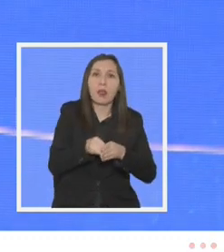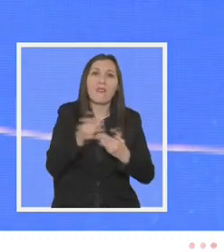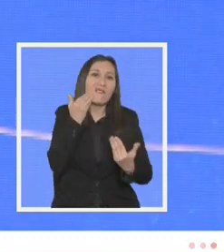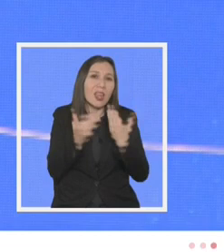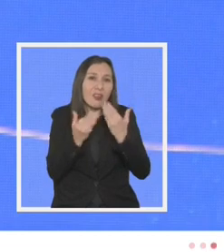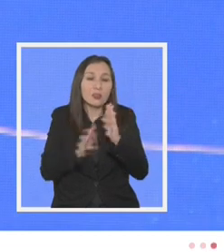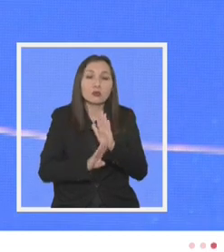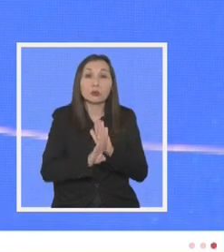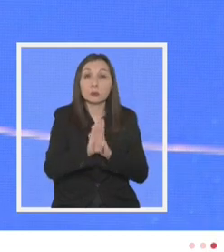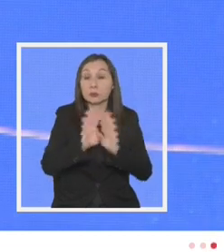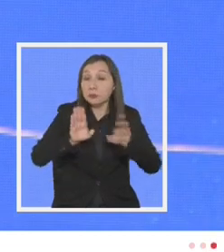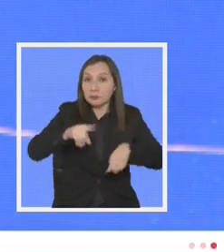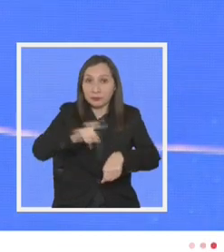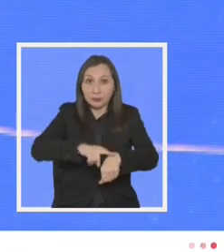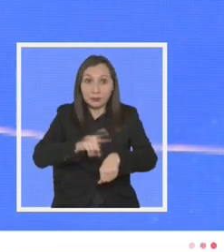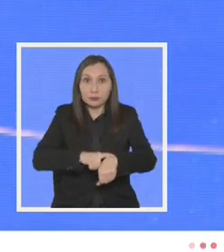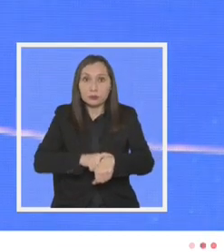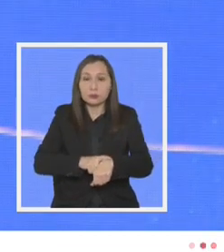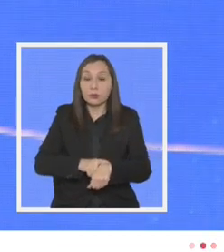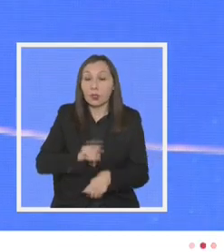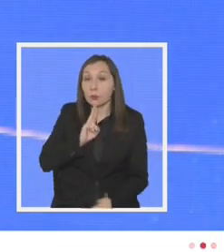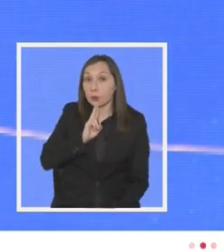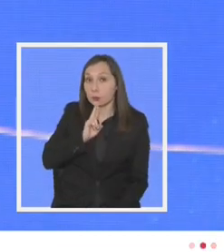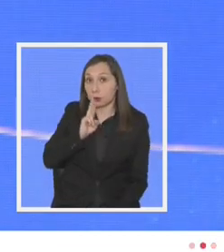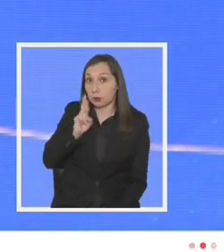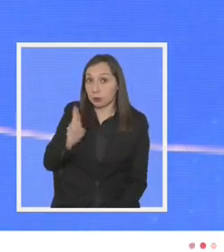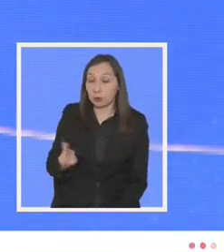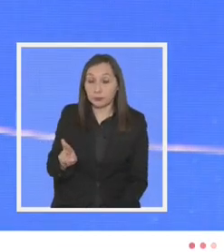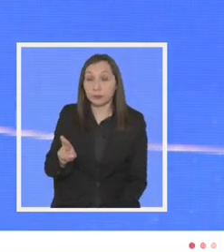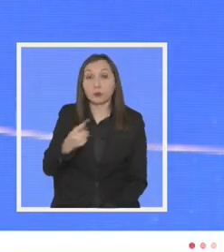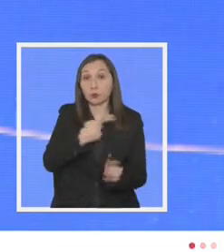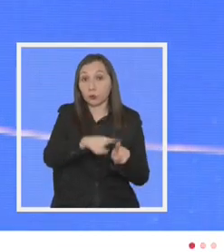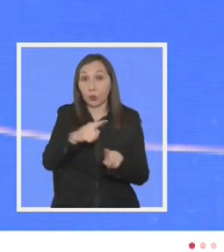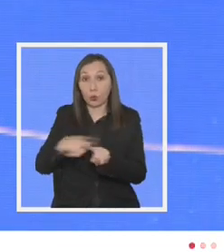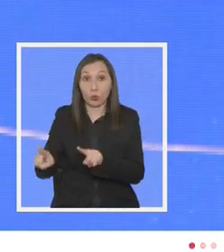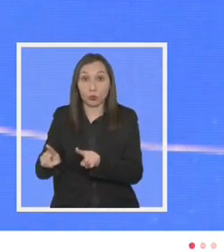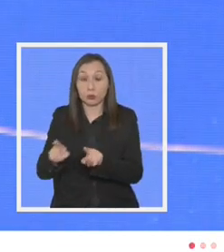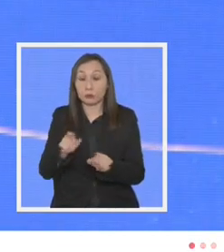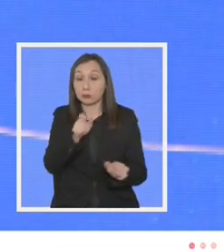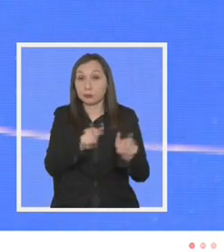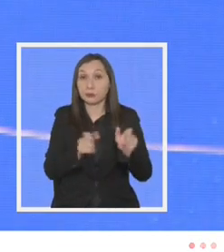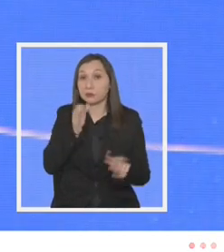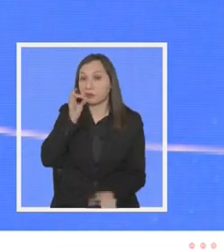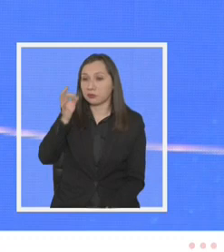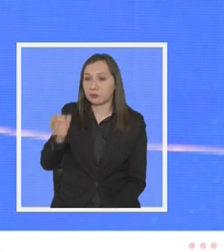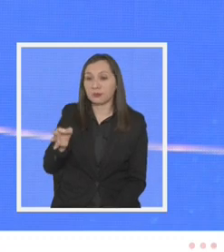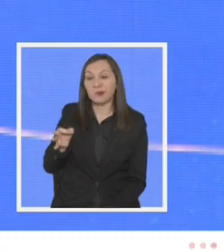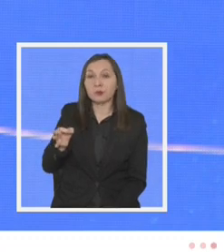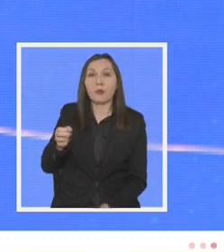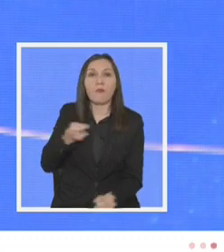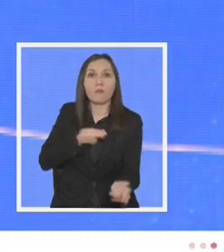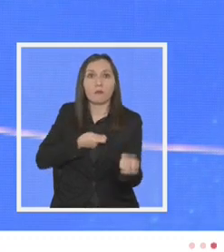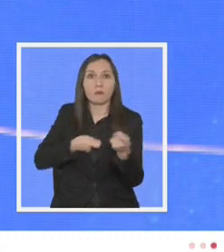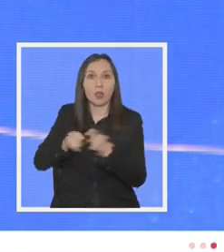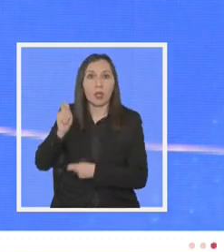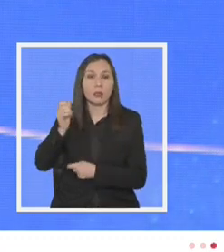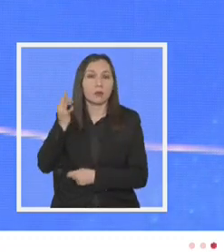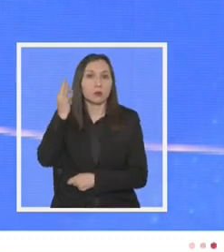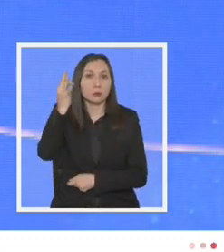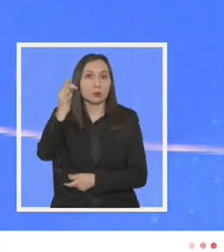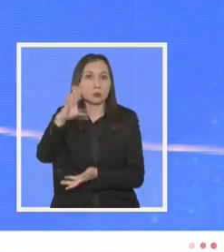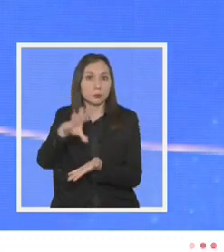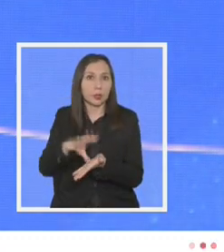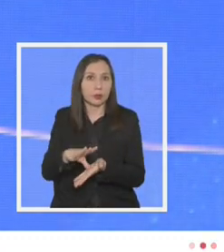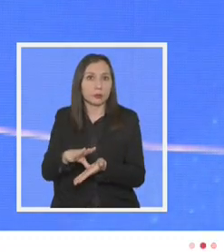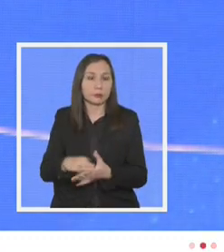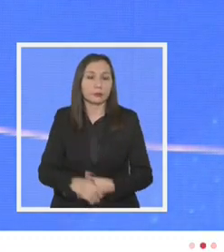al mismo tiempo se le respondía por parte de otras actorías que se estaba hipotecando el futuro del